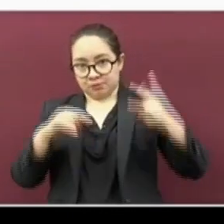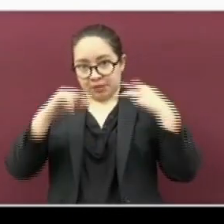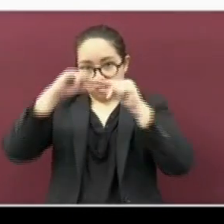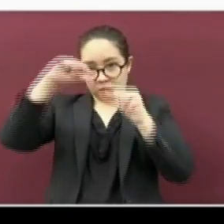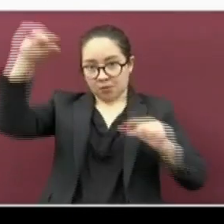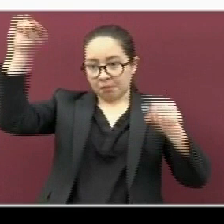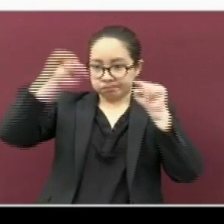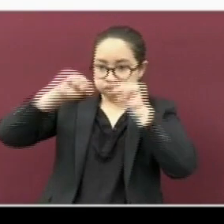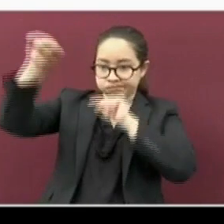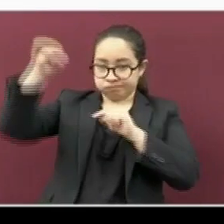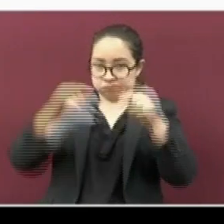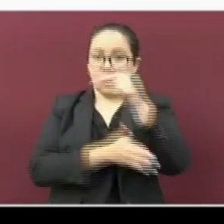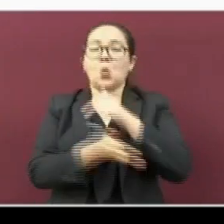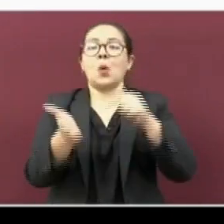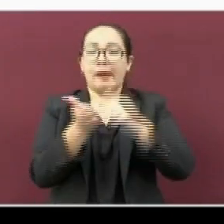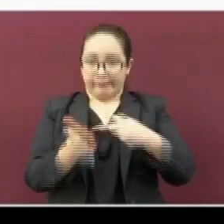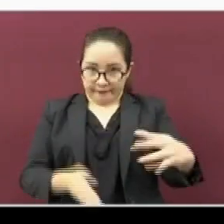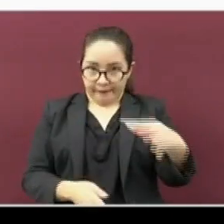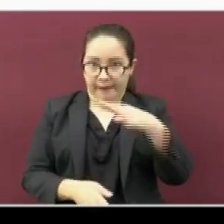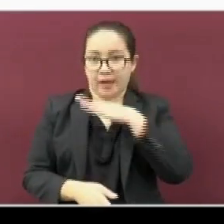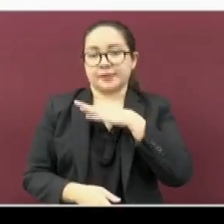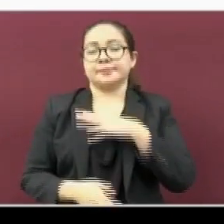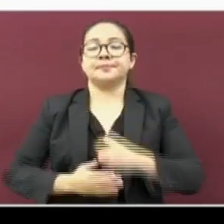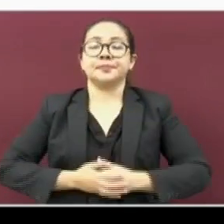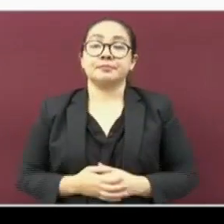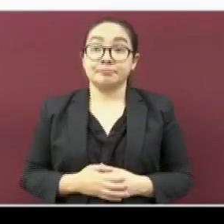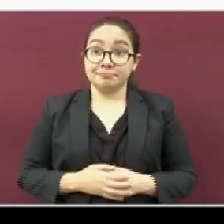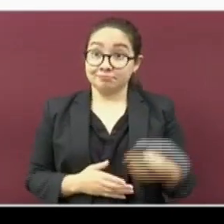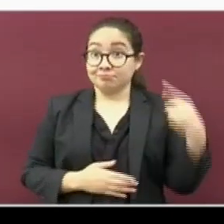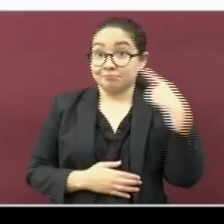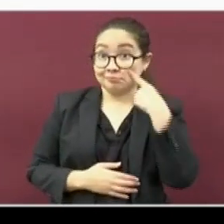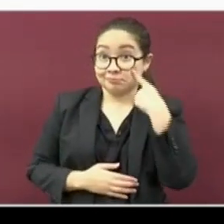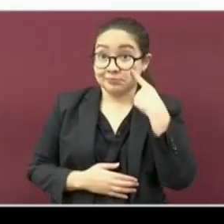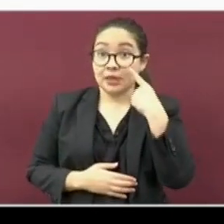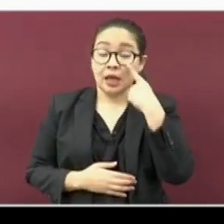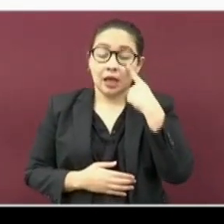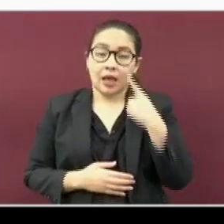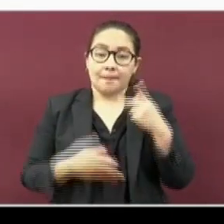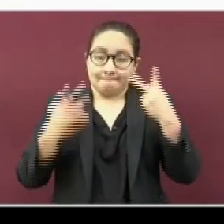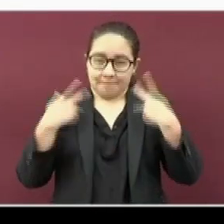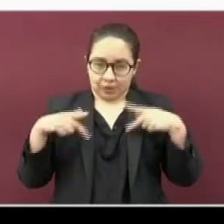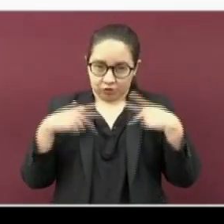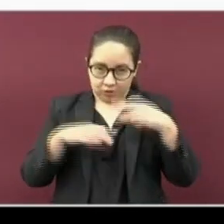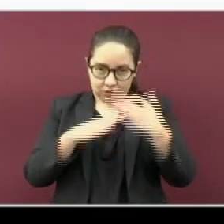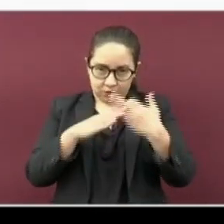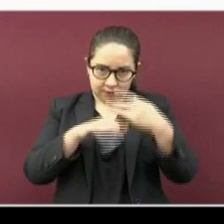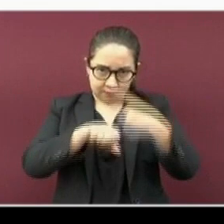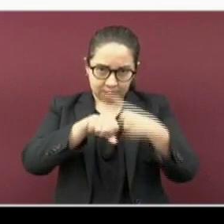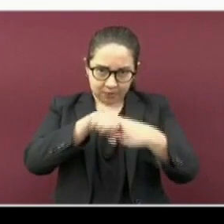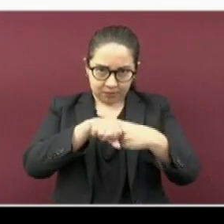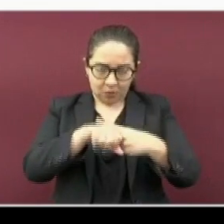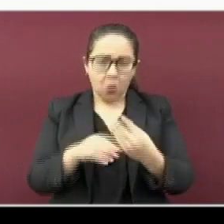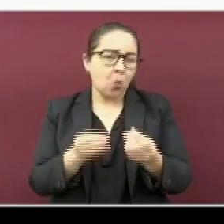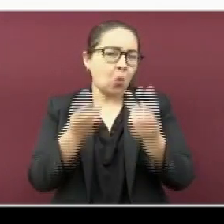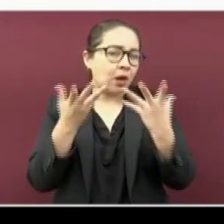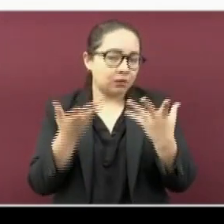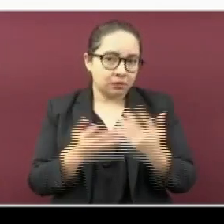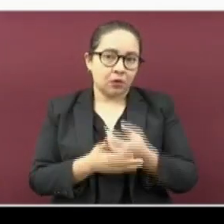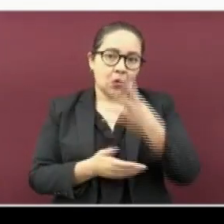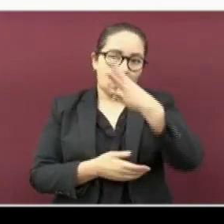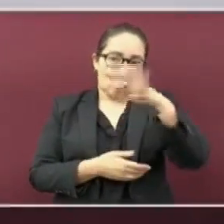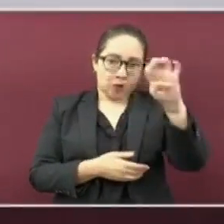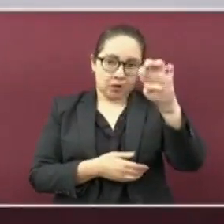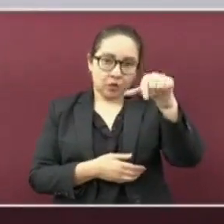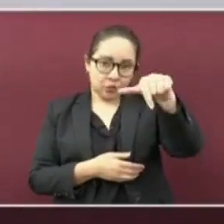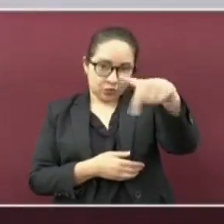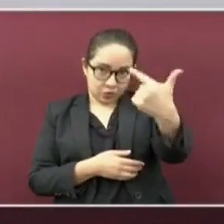a sur de la entidad. Y miren ustedes, ahora los pacientes actuales suman 412.